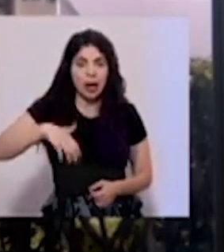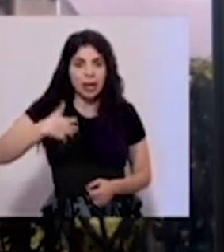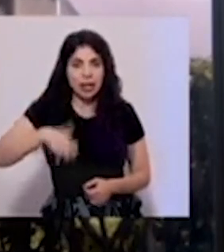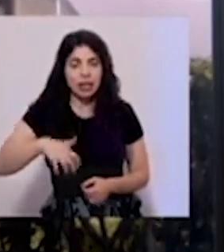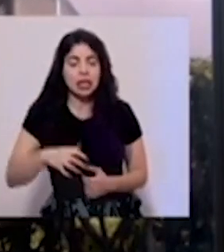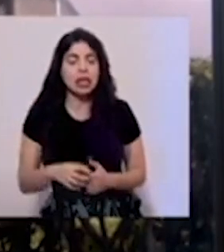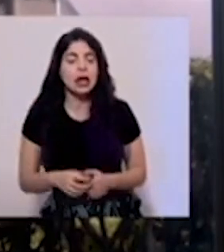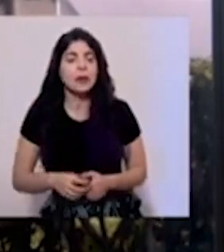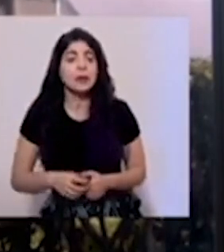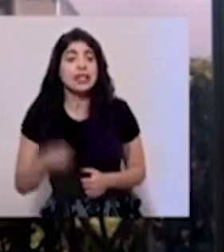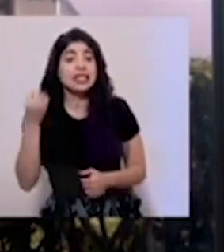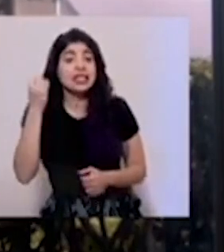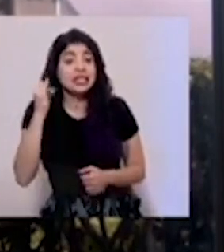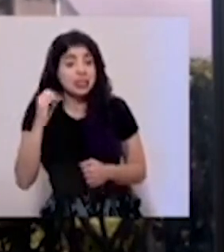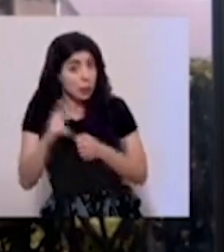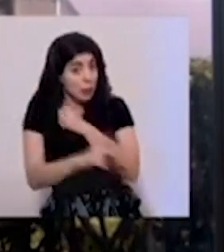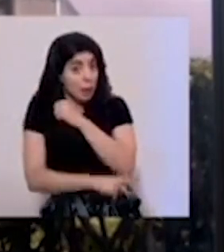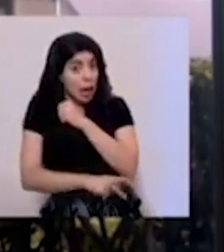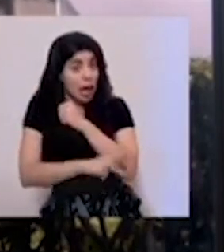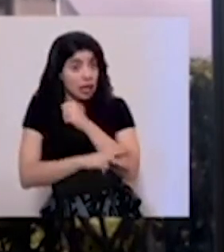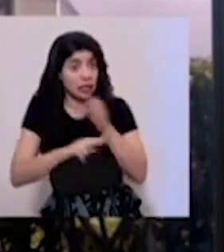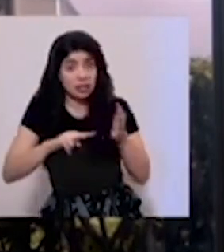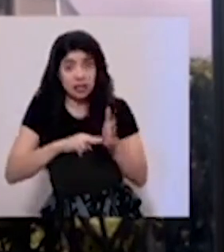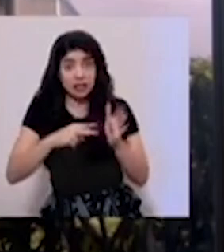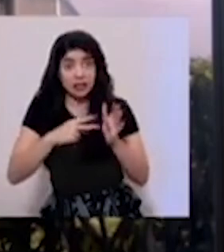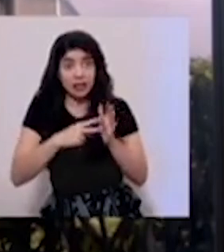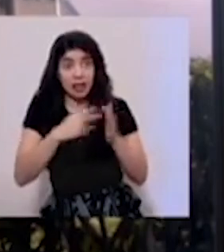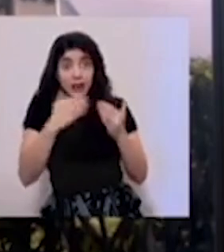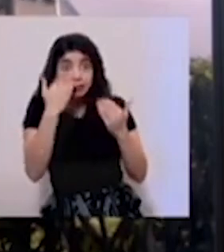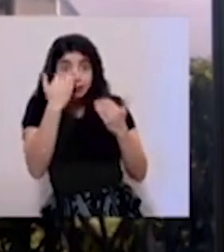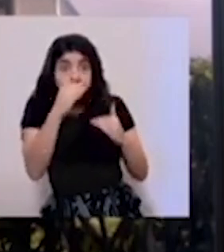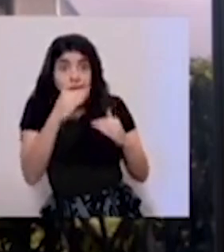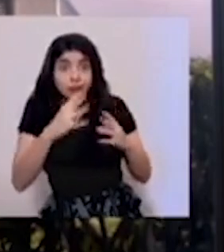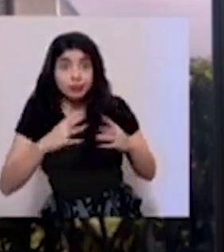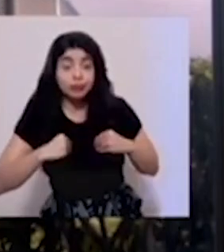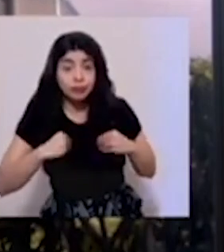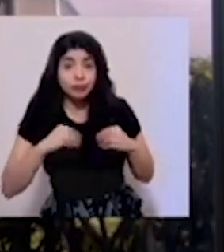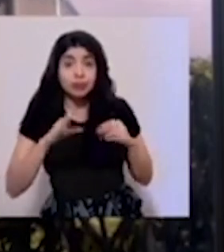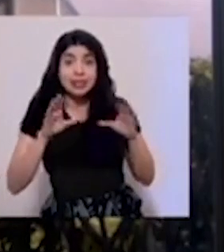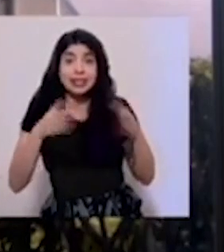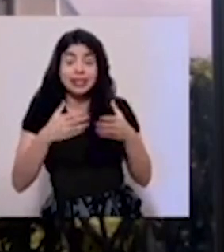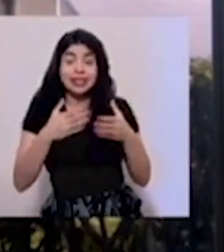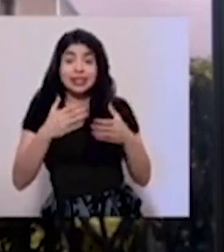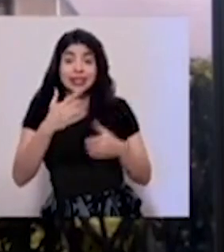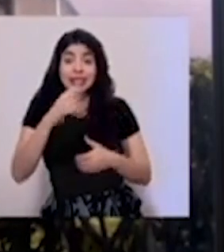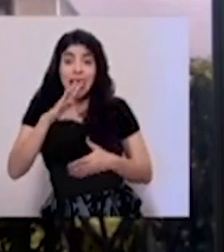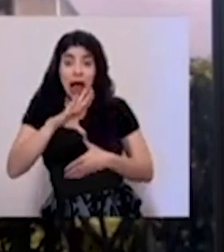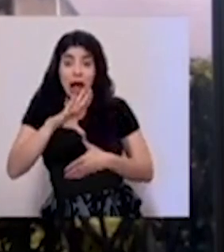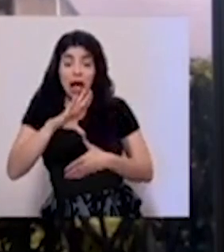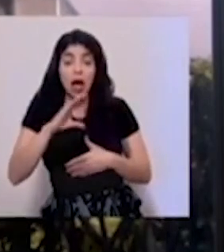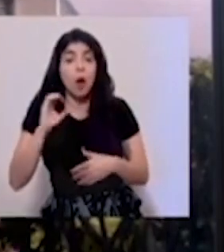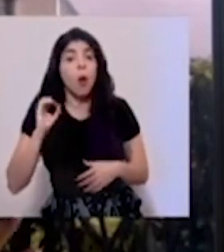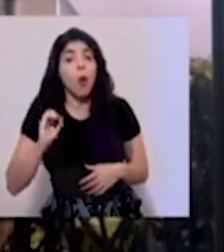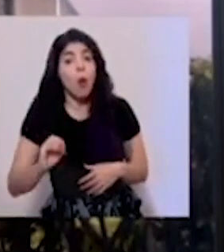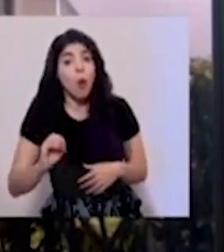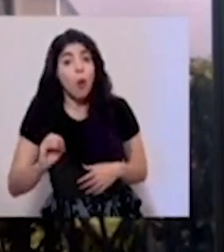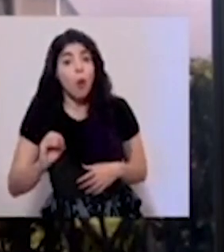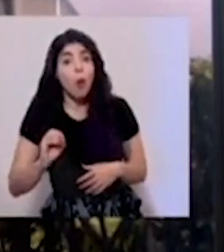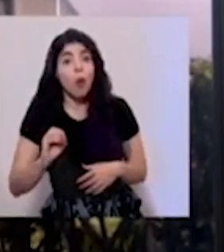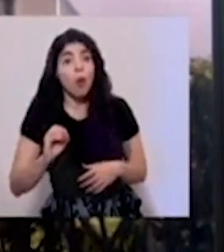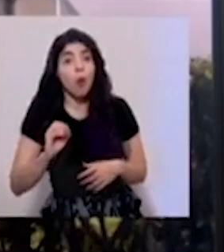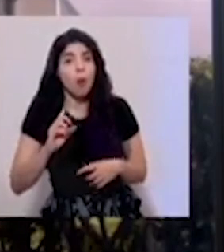¿Y si el país se va a limitar a lo que está ofreciendo CELAC o va a estar viendo